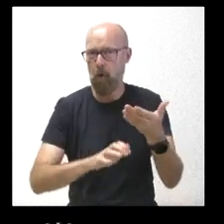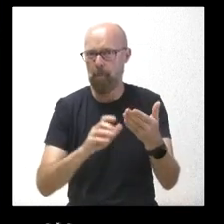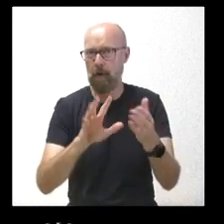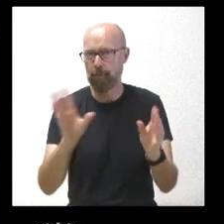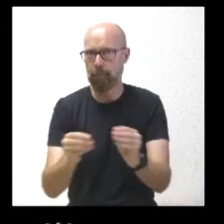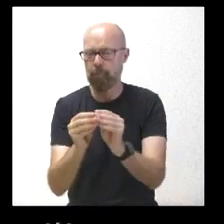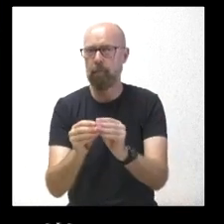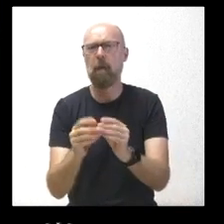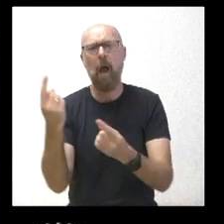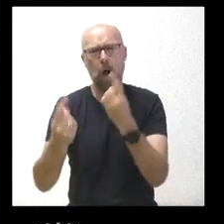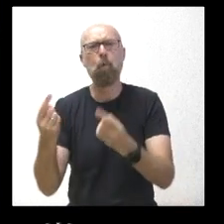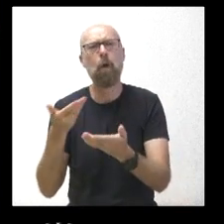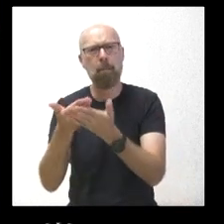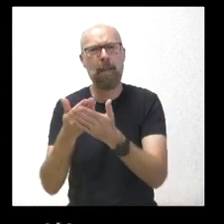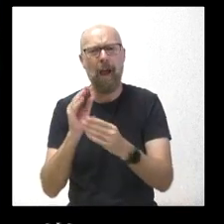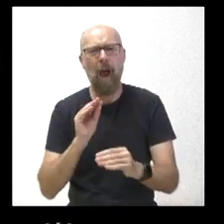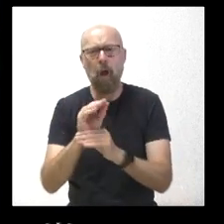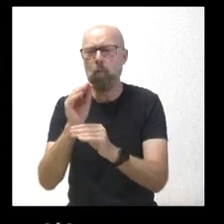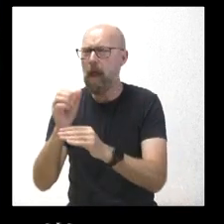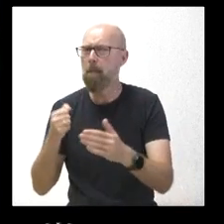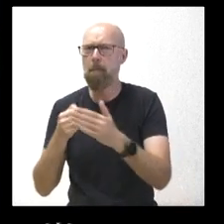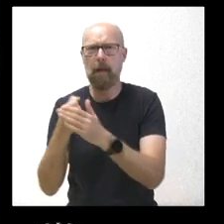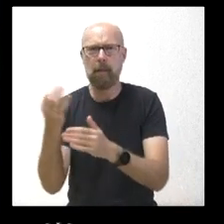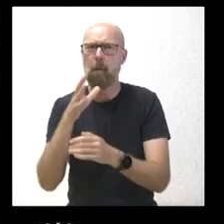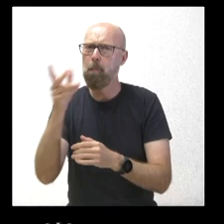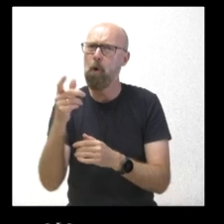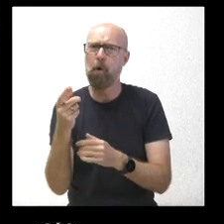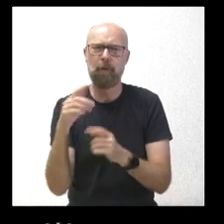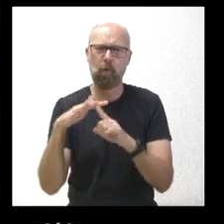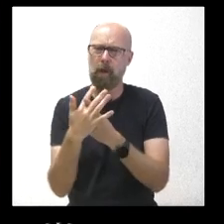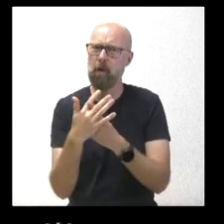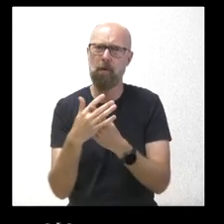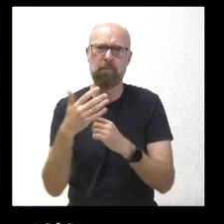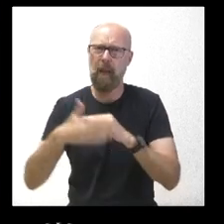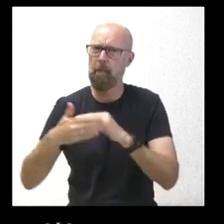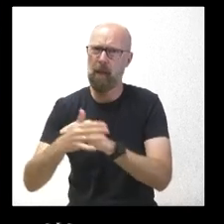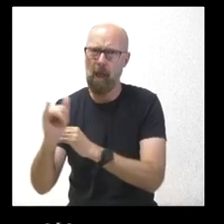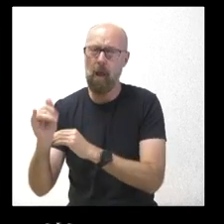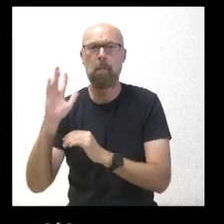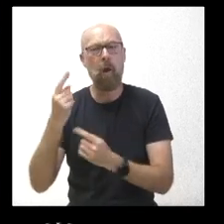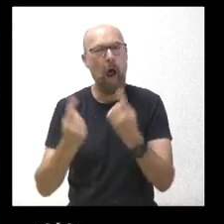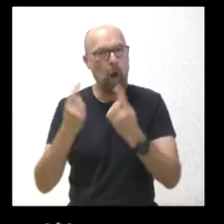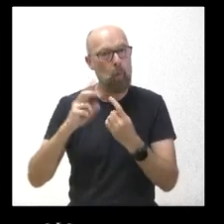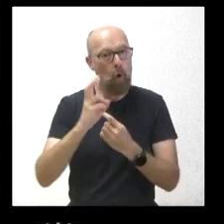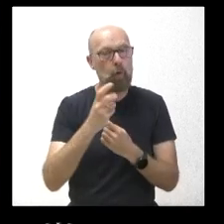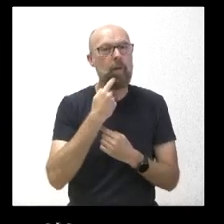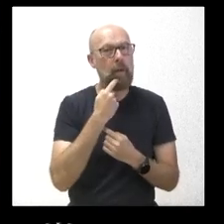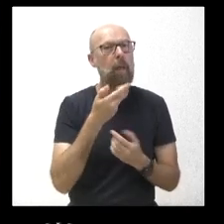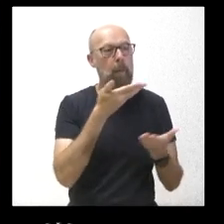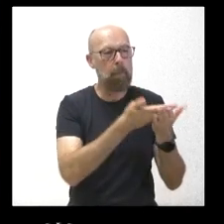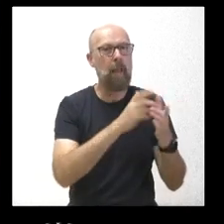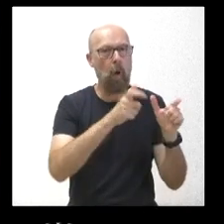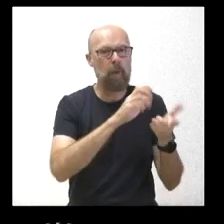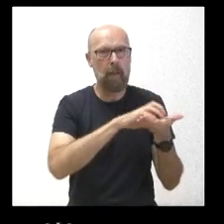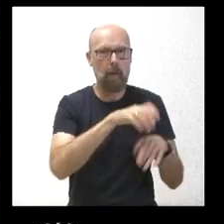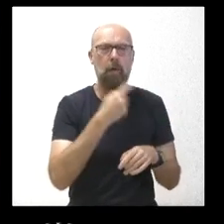máximo estas ayudas porque sus repercusiones están siendo bastante limitadas, pero otros muchos también piden a la Junta que se implique con